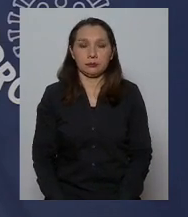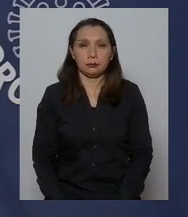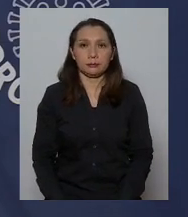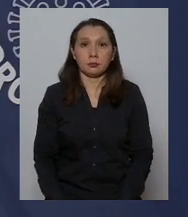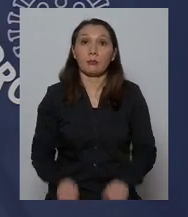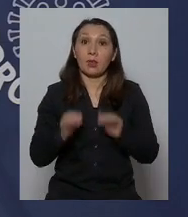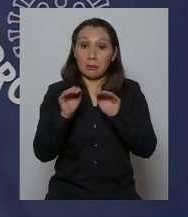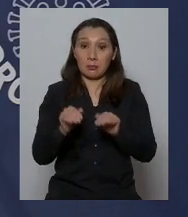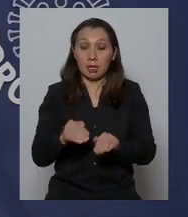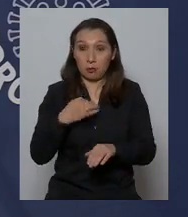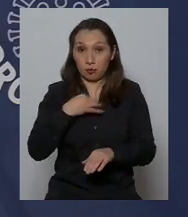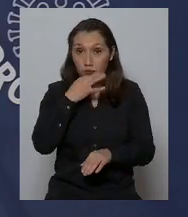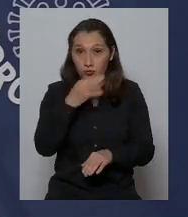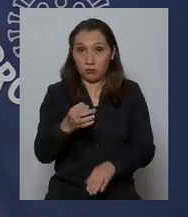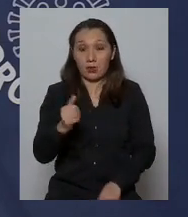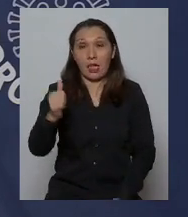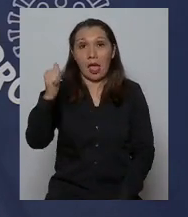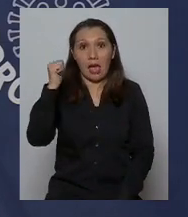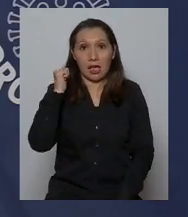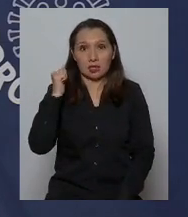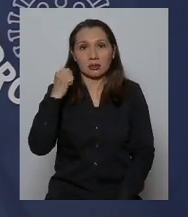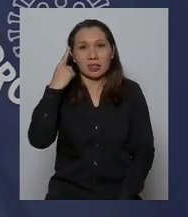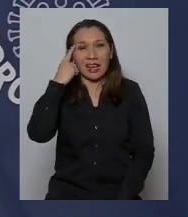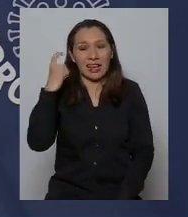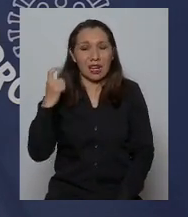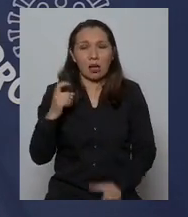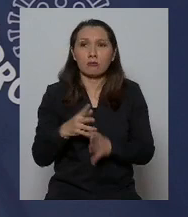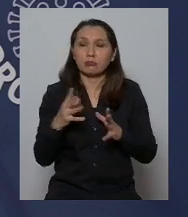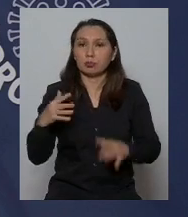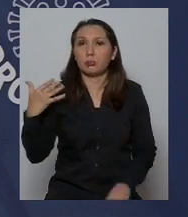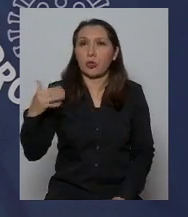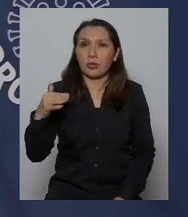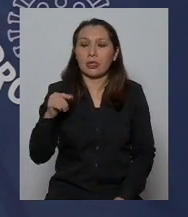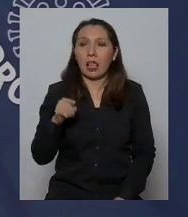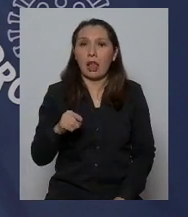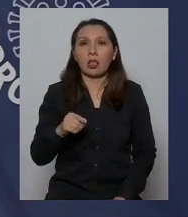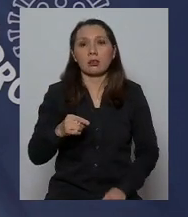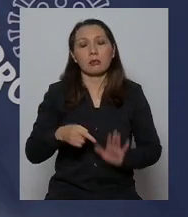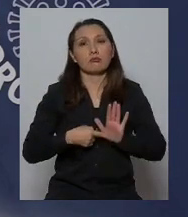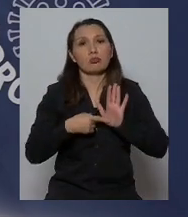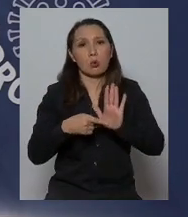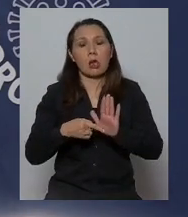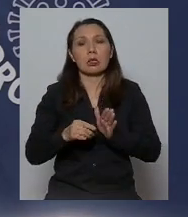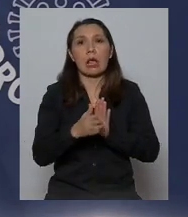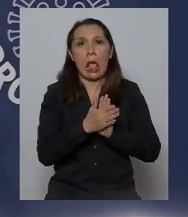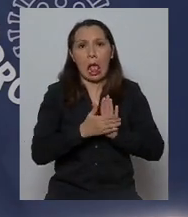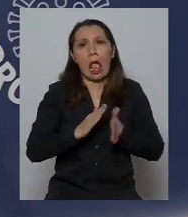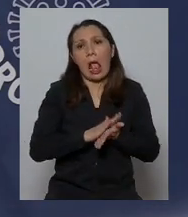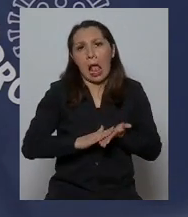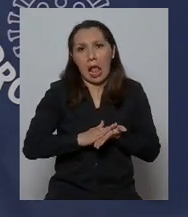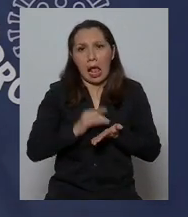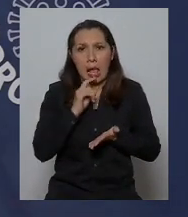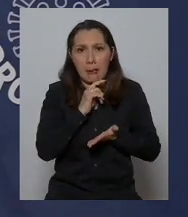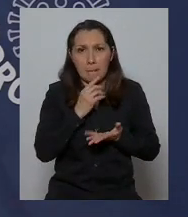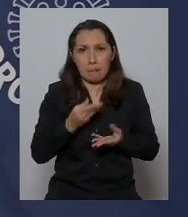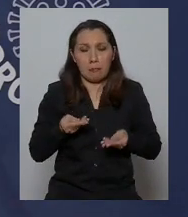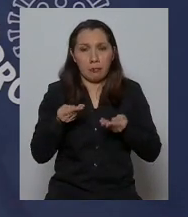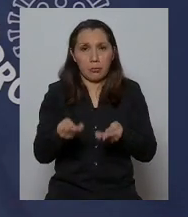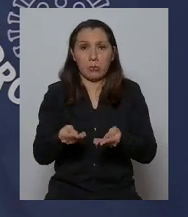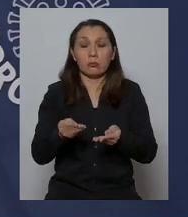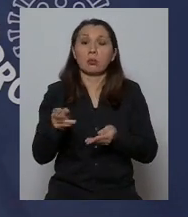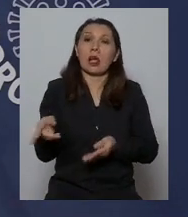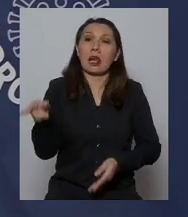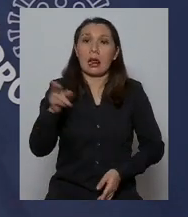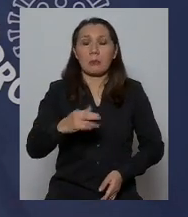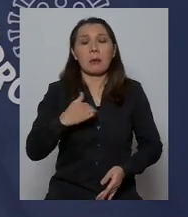Tal como lo mencioné ayer creo que es fundamental predicar con el ejemplo y quiero reiterar